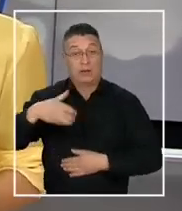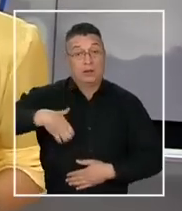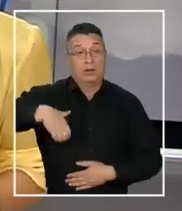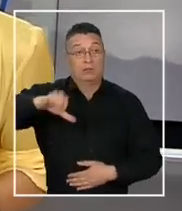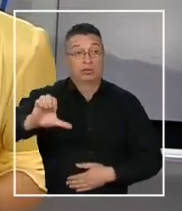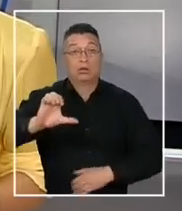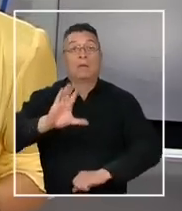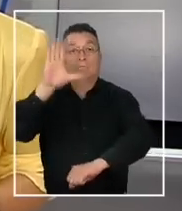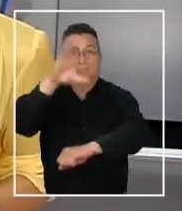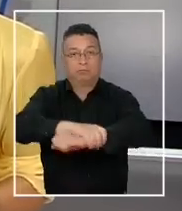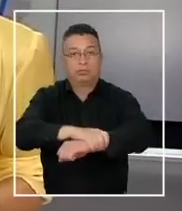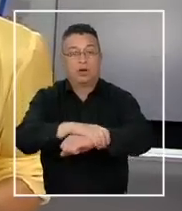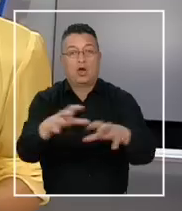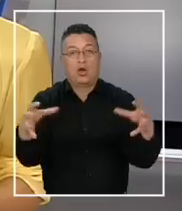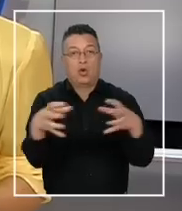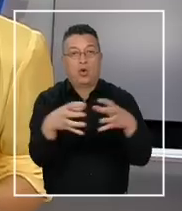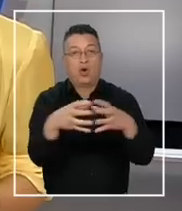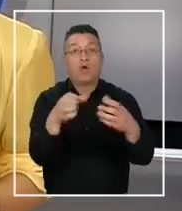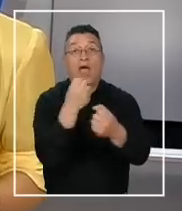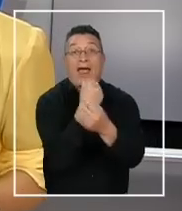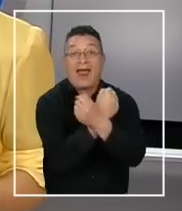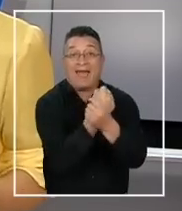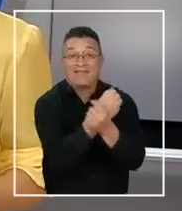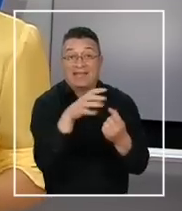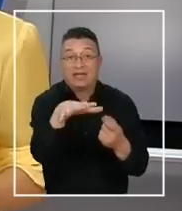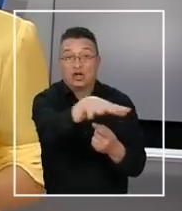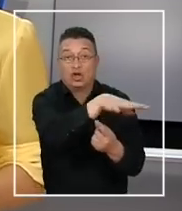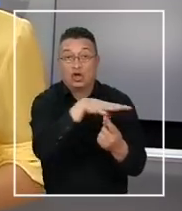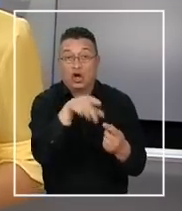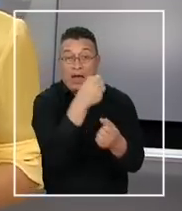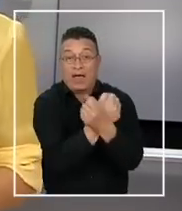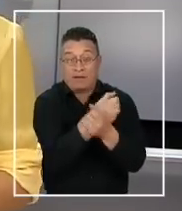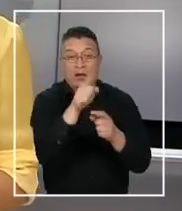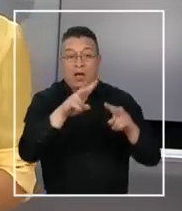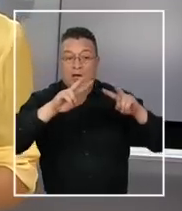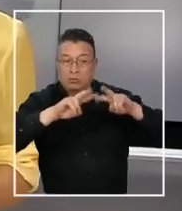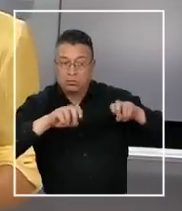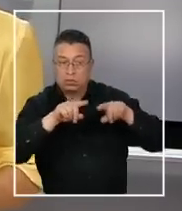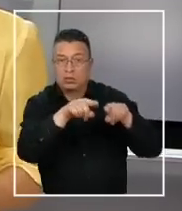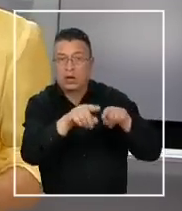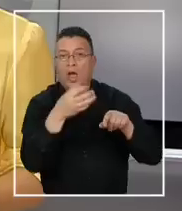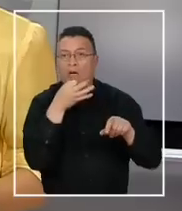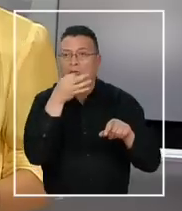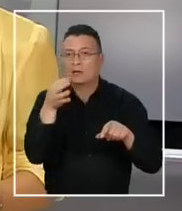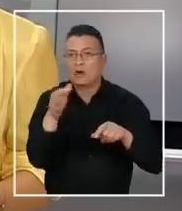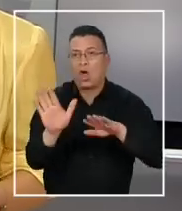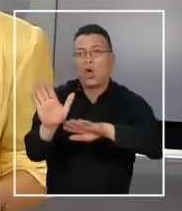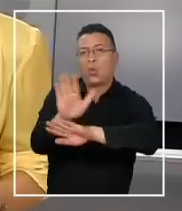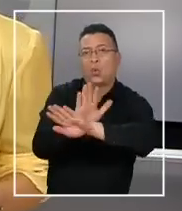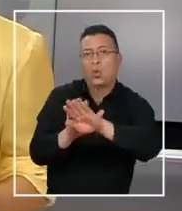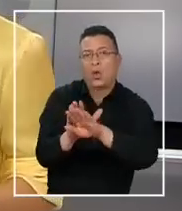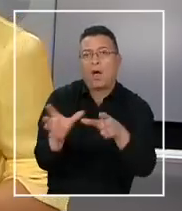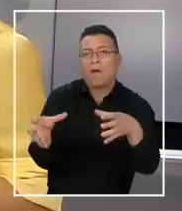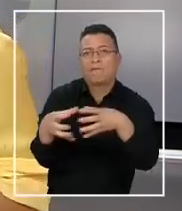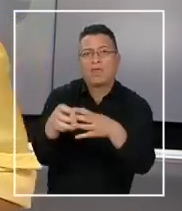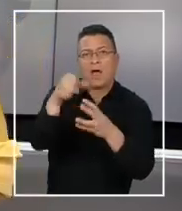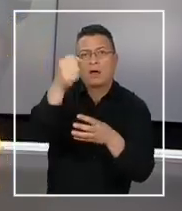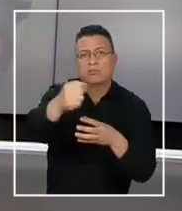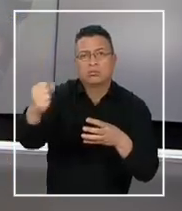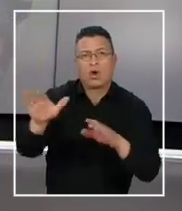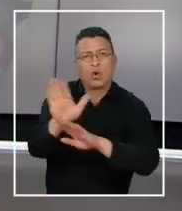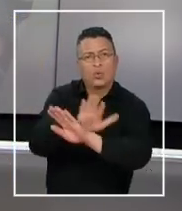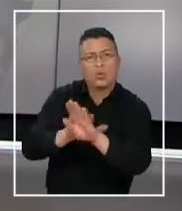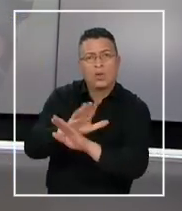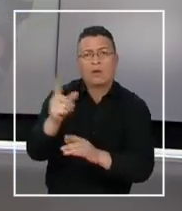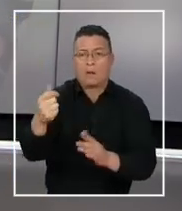detuvo a un grupo de carabineros quienes están siendo investigados por ofrecer protección a una banda criminal. El